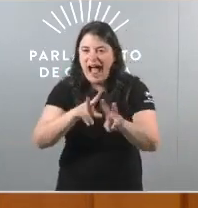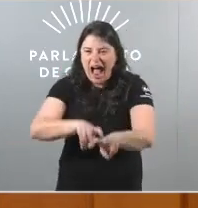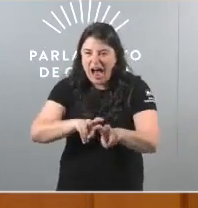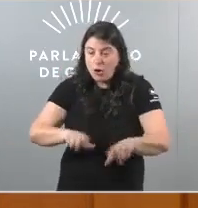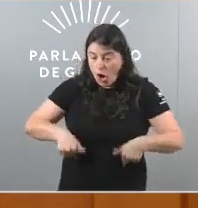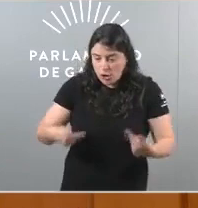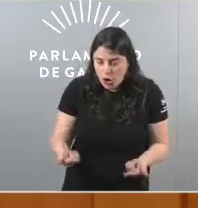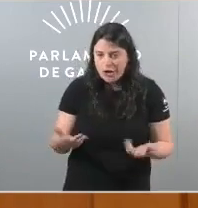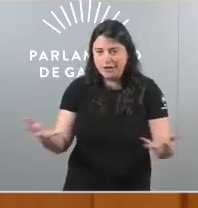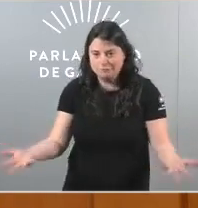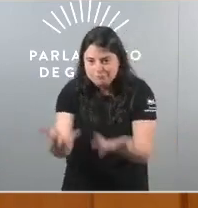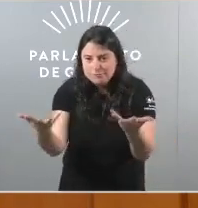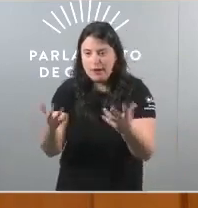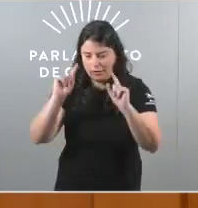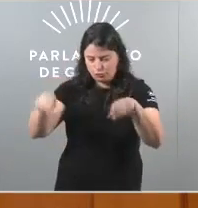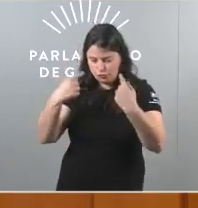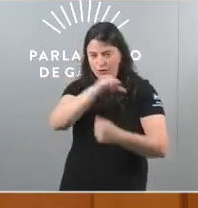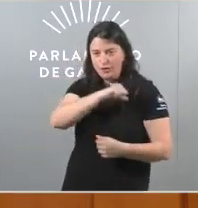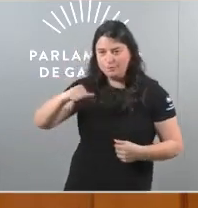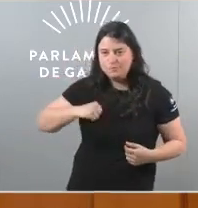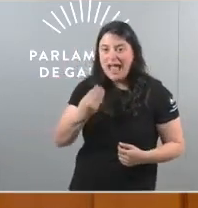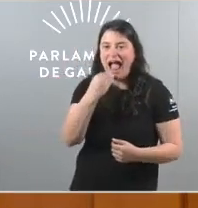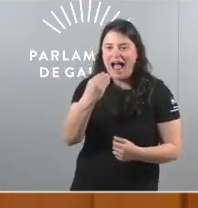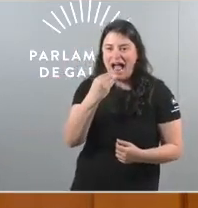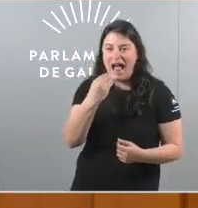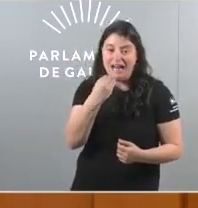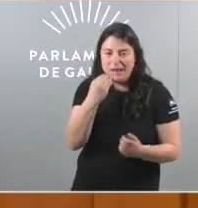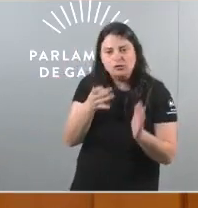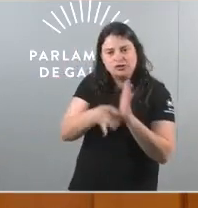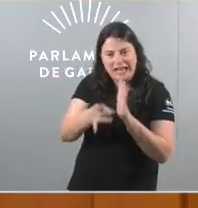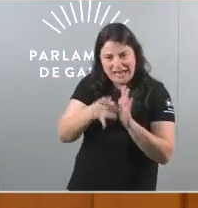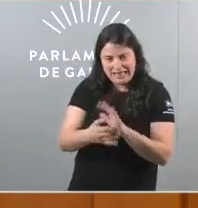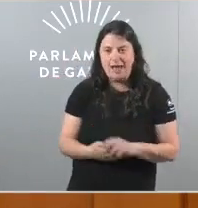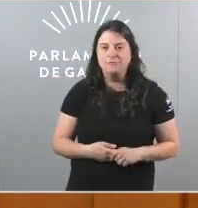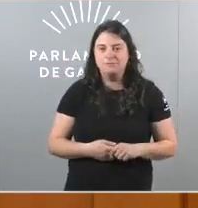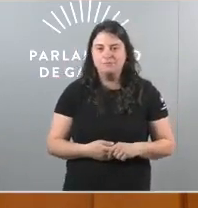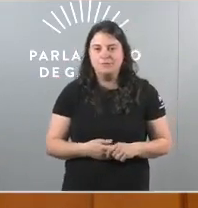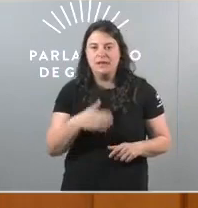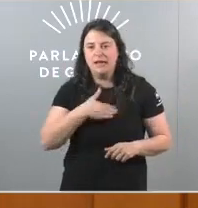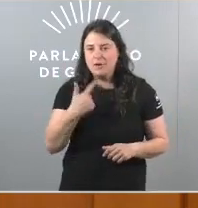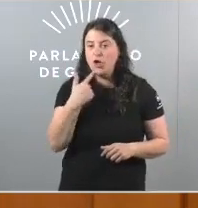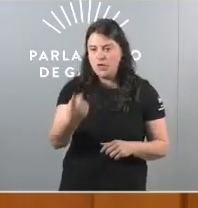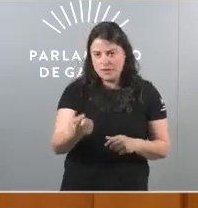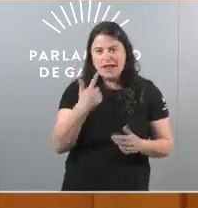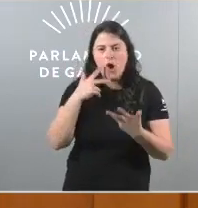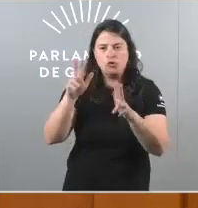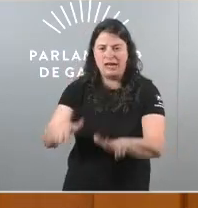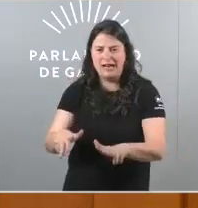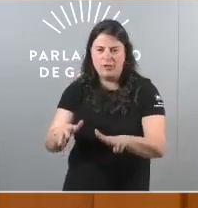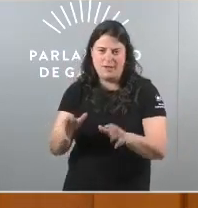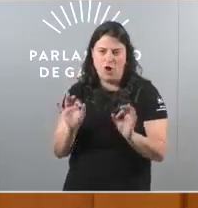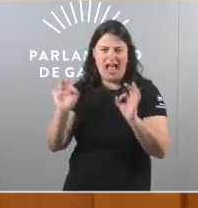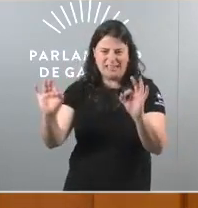nos aporte soberanía alimentaria con alimentos de calidade e quero facer un recoñecimento explícito